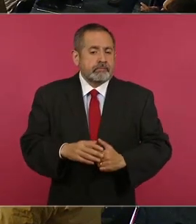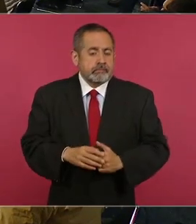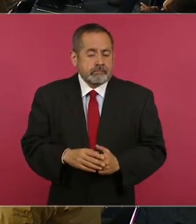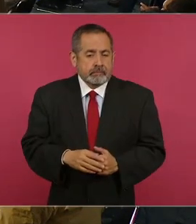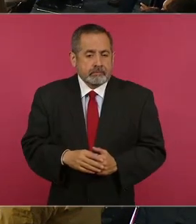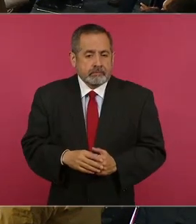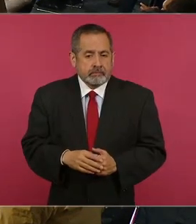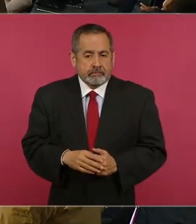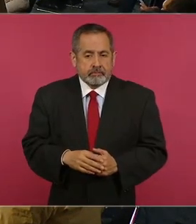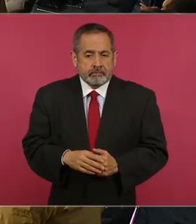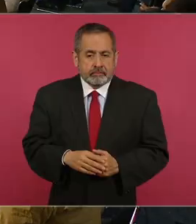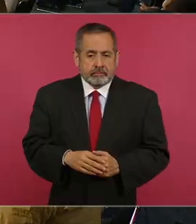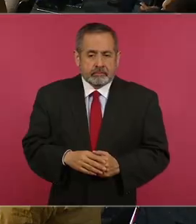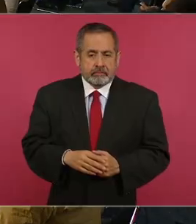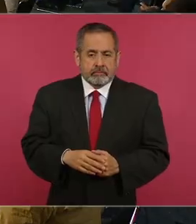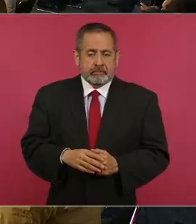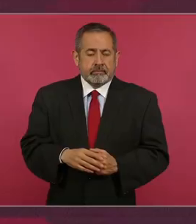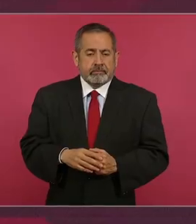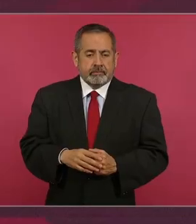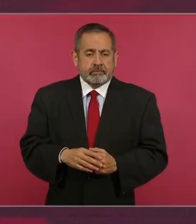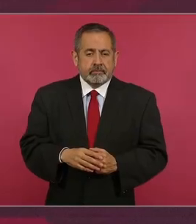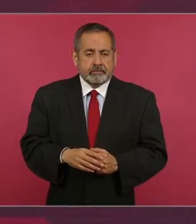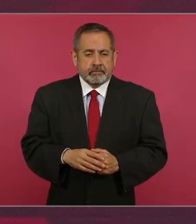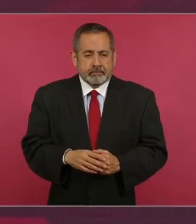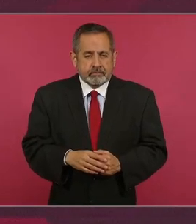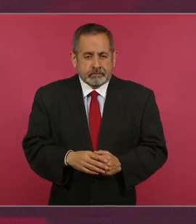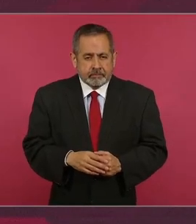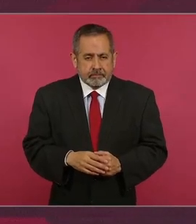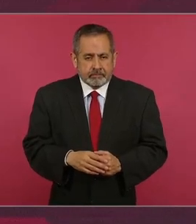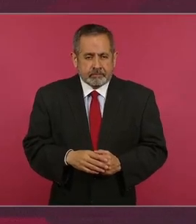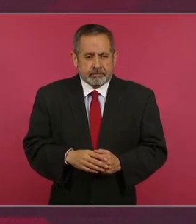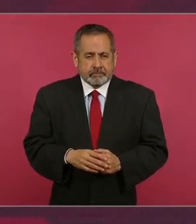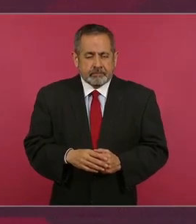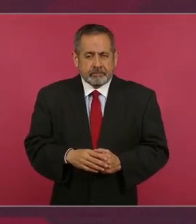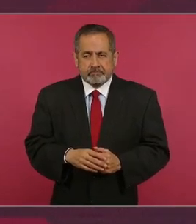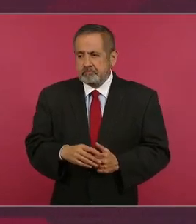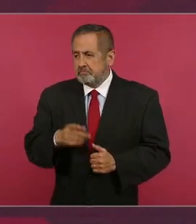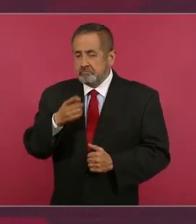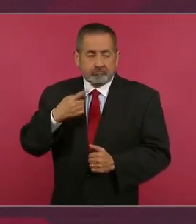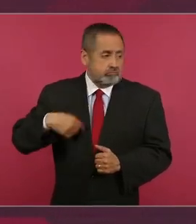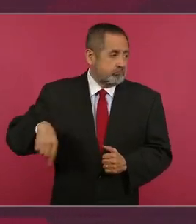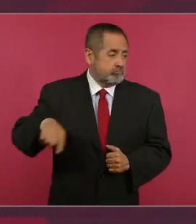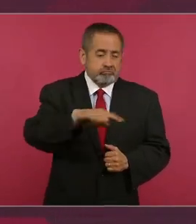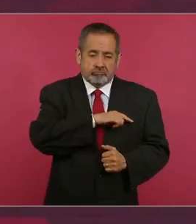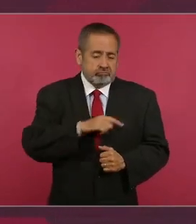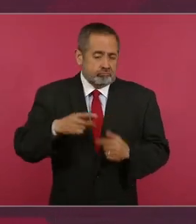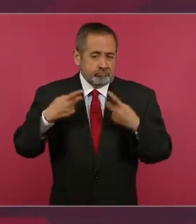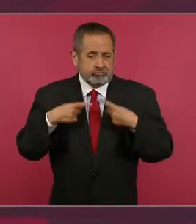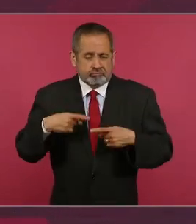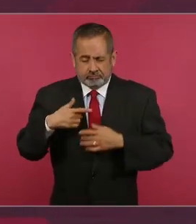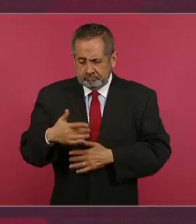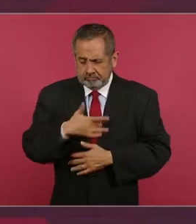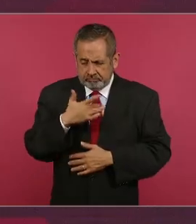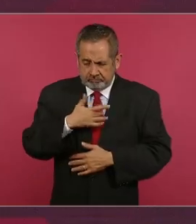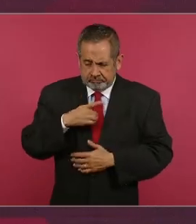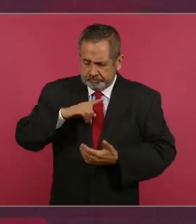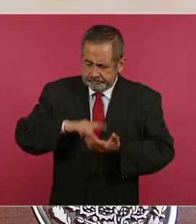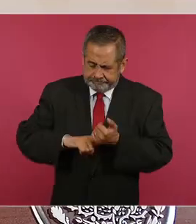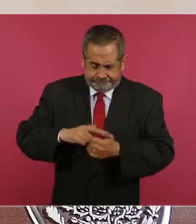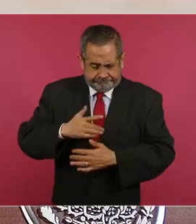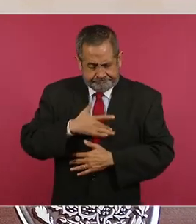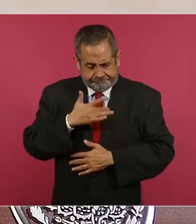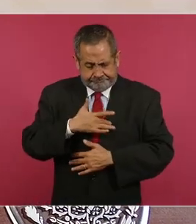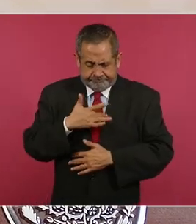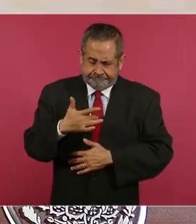también, porque todos los seres humanos estamos llenos de sentimientos,